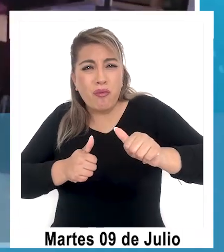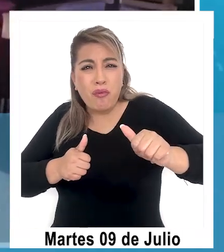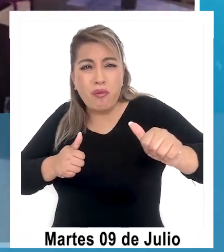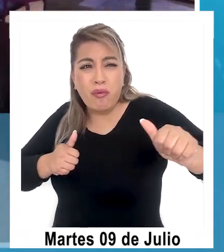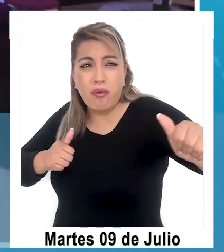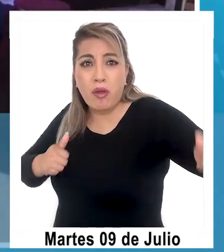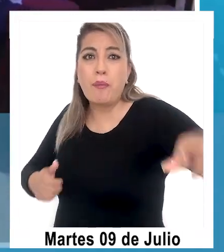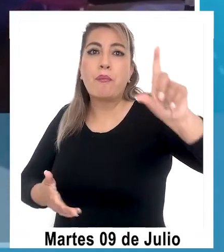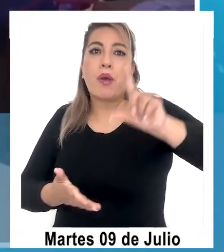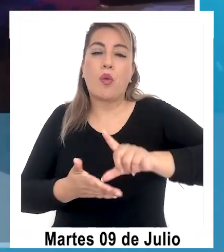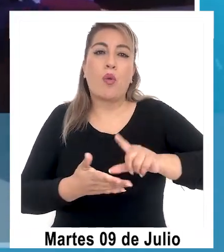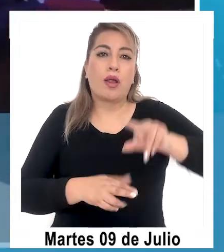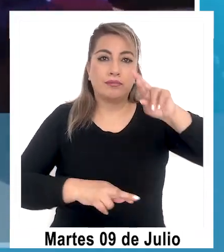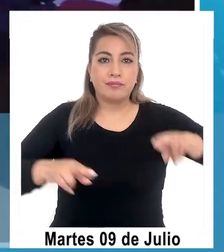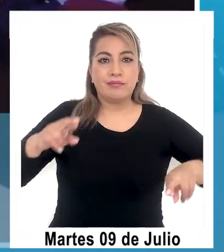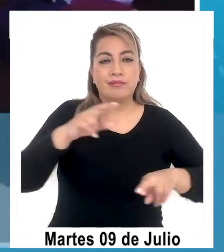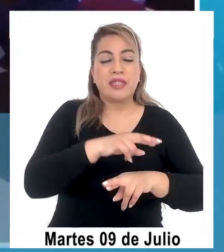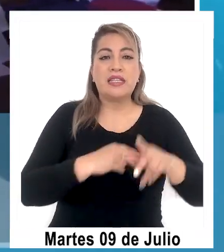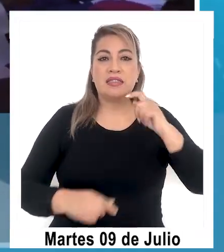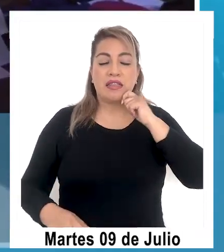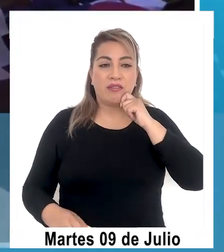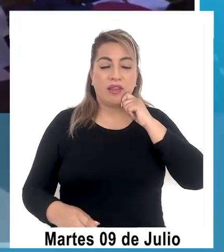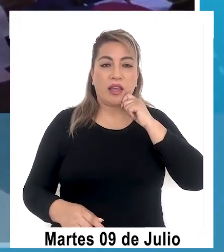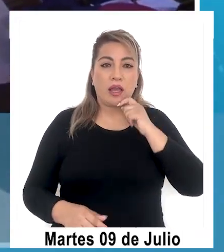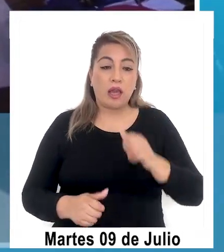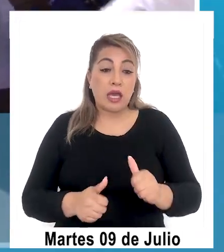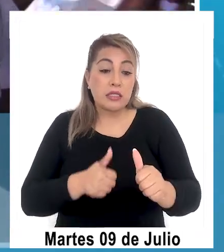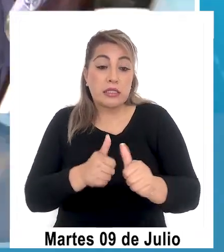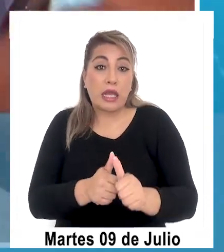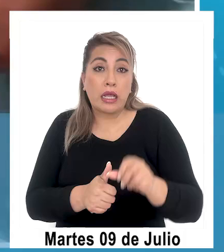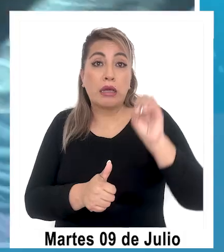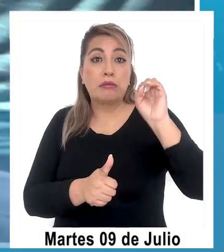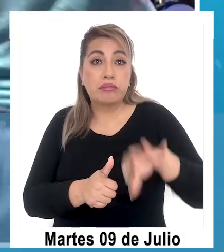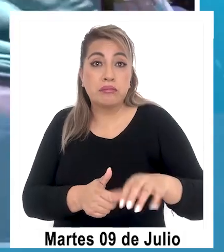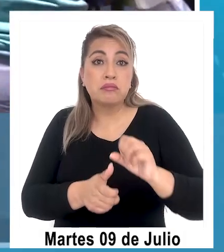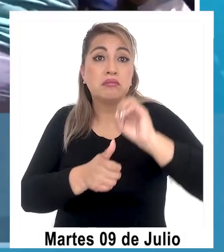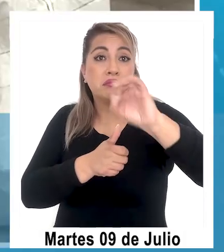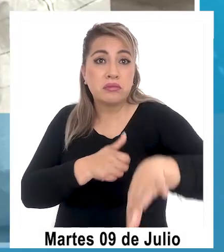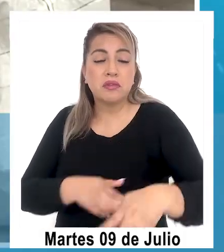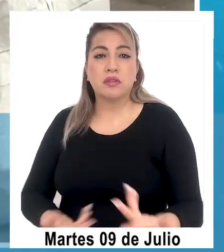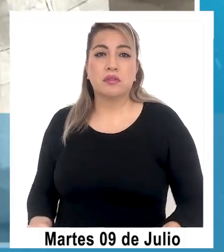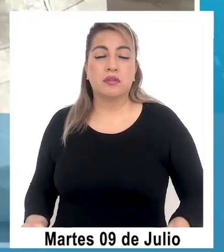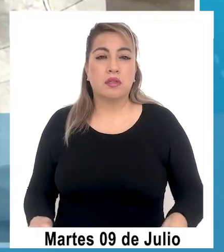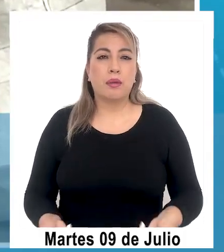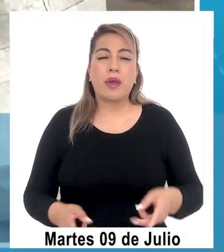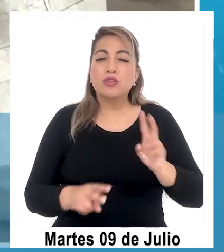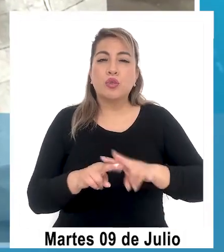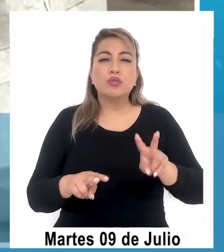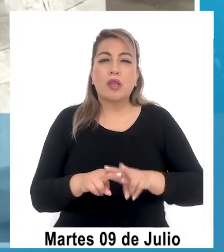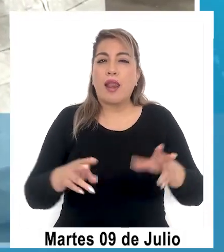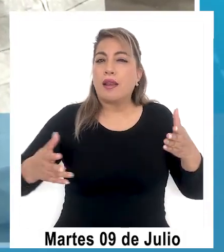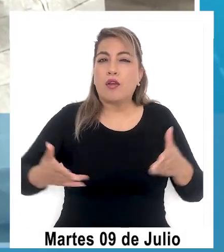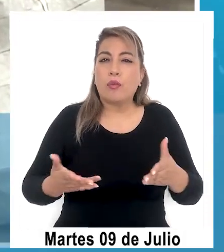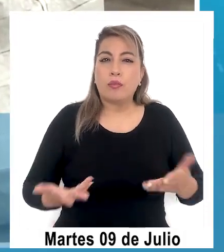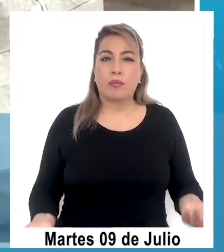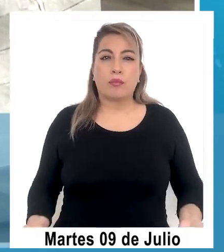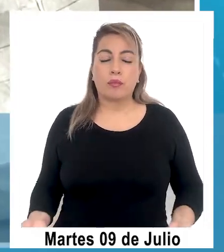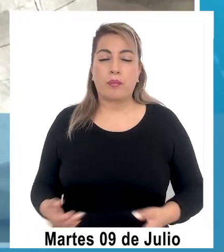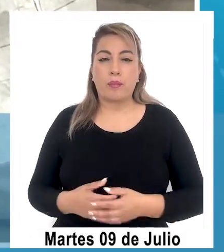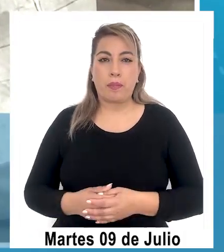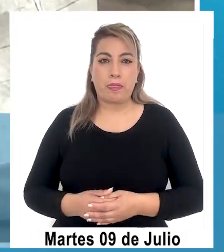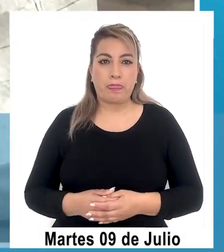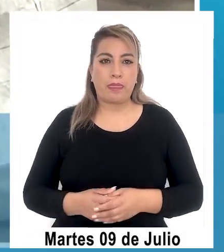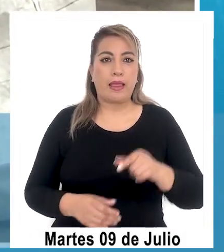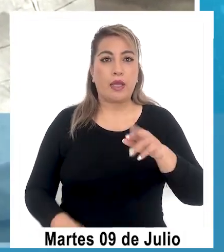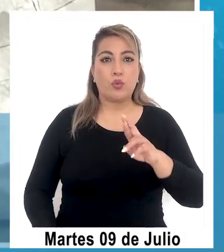para llegar a los lugares, digamos, no es que cada tantas cuadras hay un sitio, ¿cómo se puede resolver eso? ¿Cómo lo ve? Bueno,